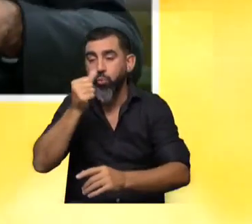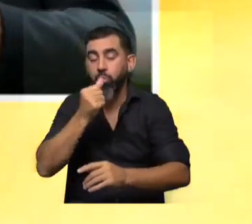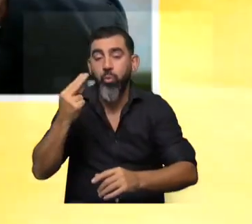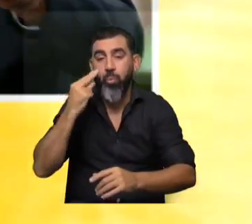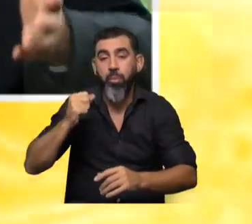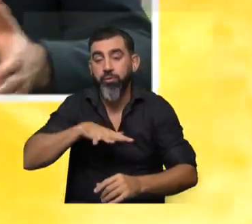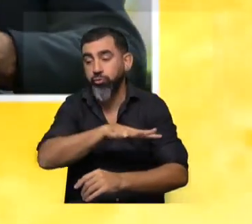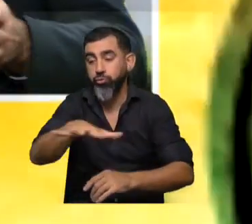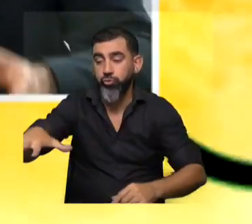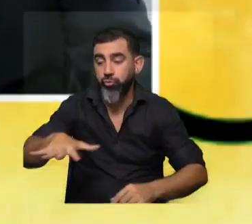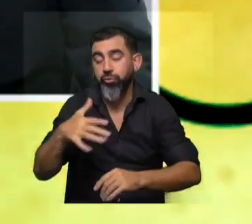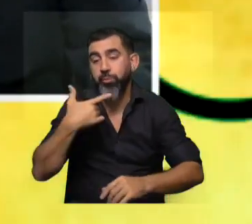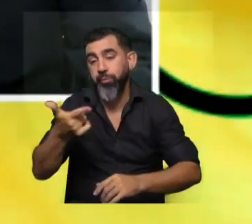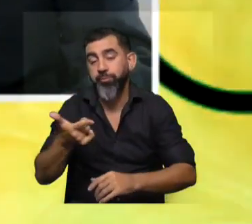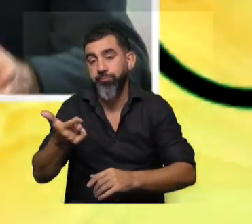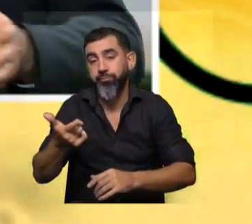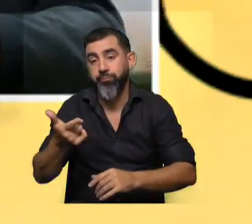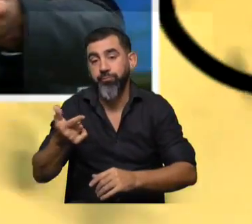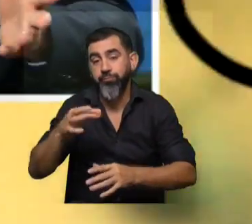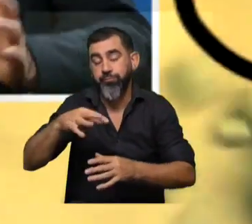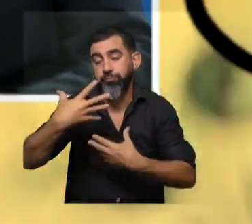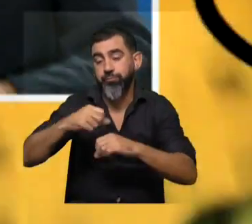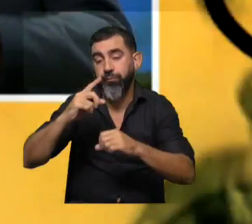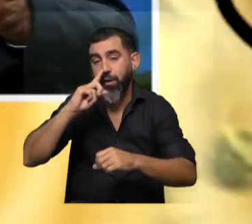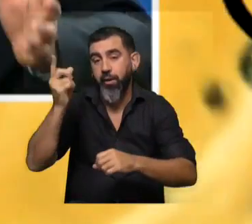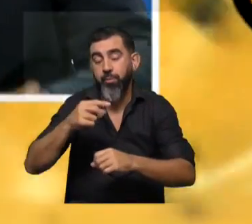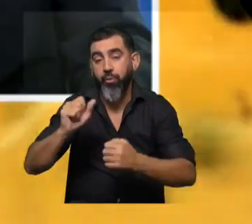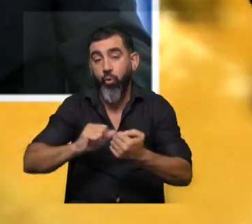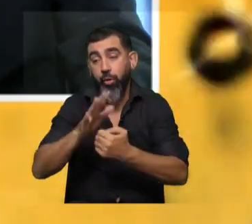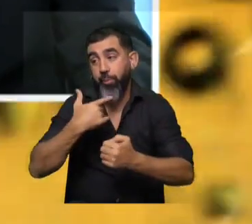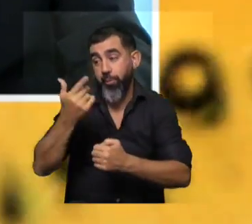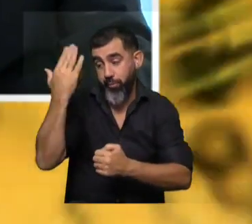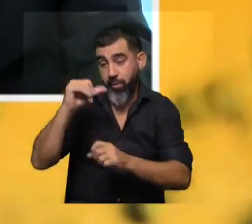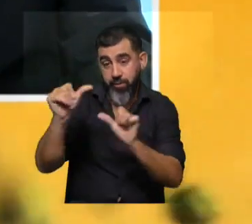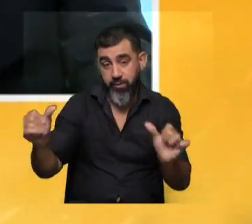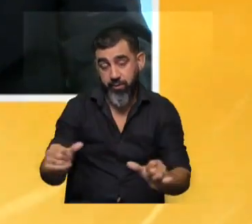sociales como hacer test y diagnóstico rápidamente como se hizo hace poco.